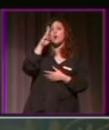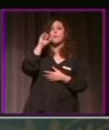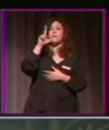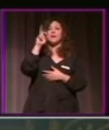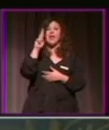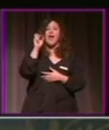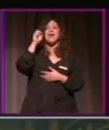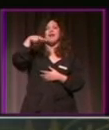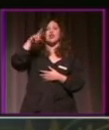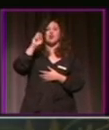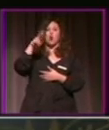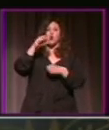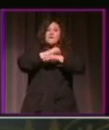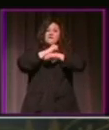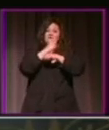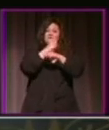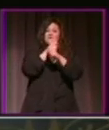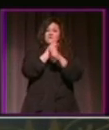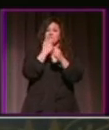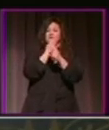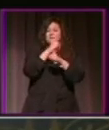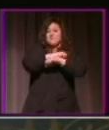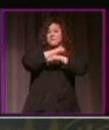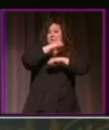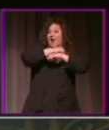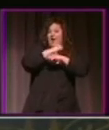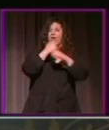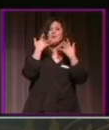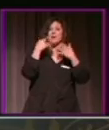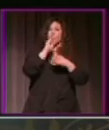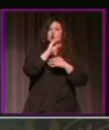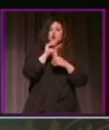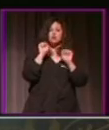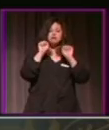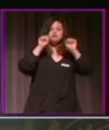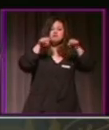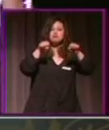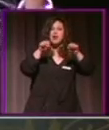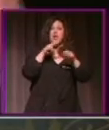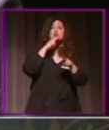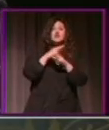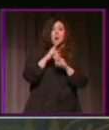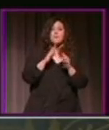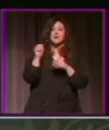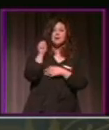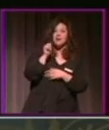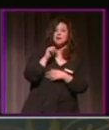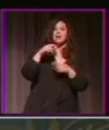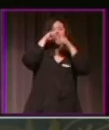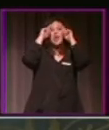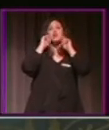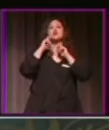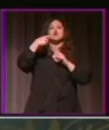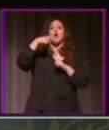no debía ser fácil hacer un pregón este año con estas circunstancias. Manolo, yo creo que es un poco lo que dice Paco. A ver,